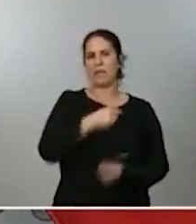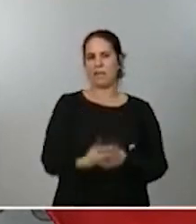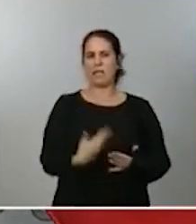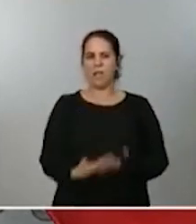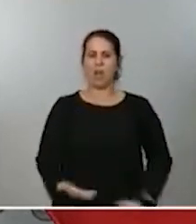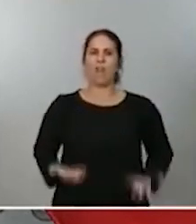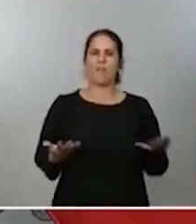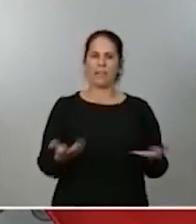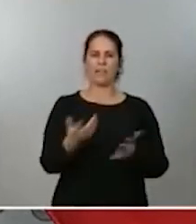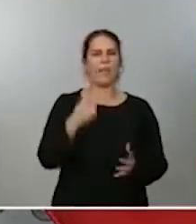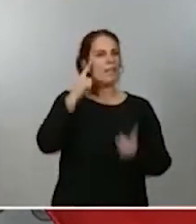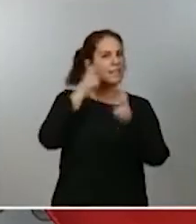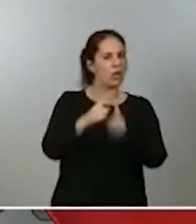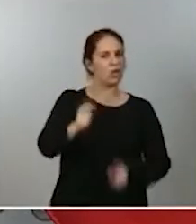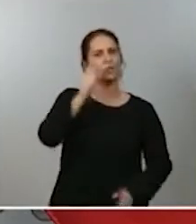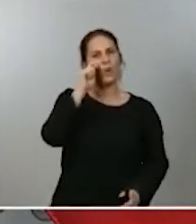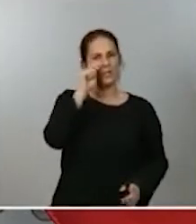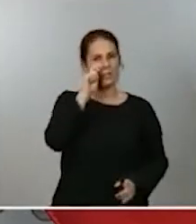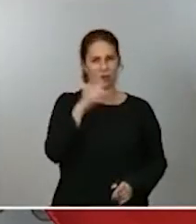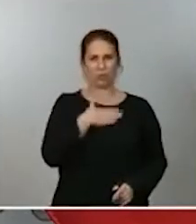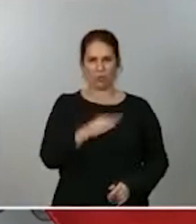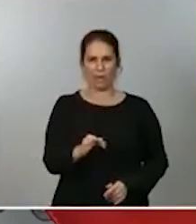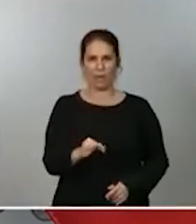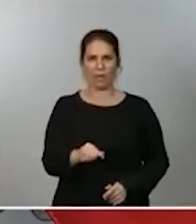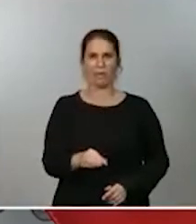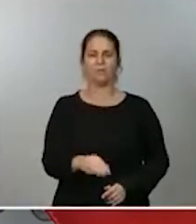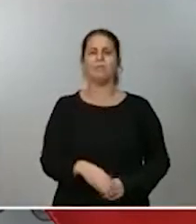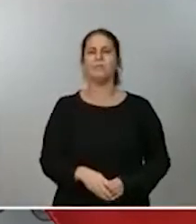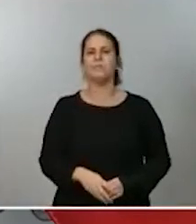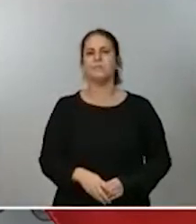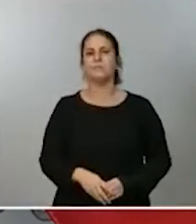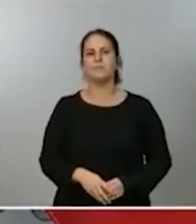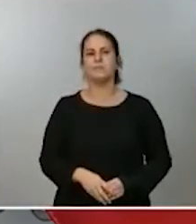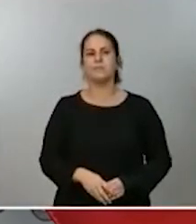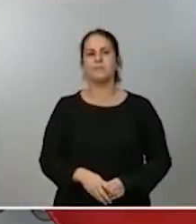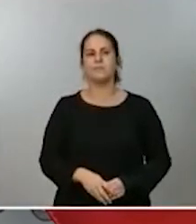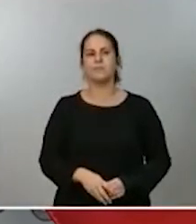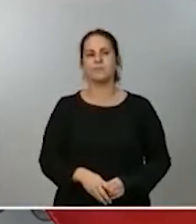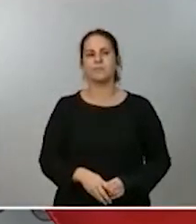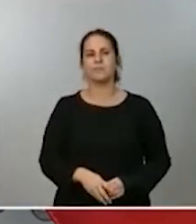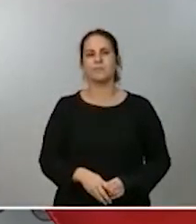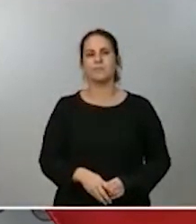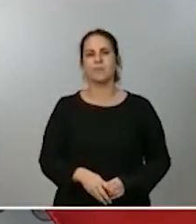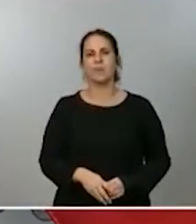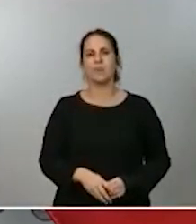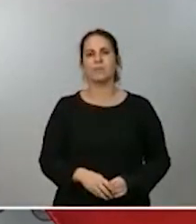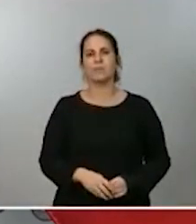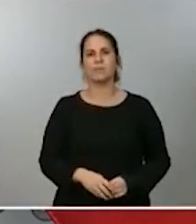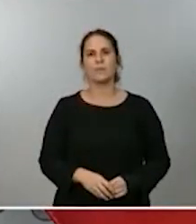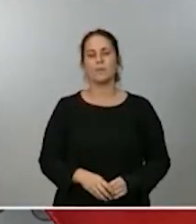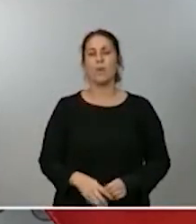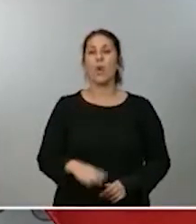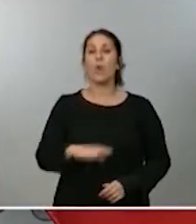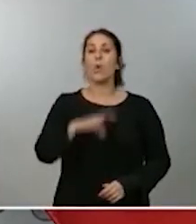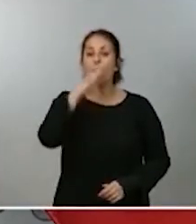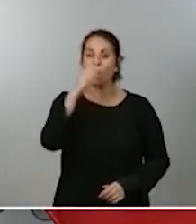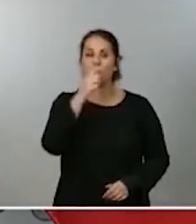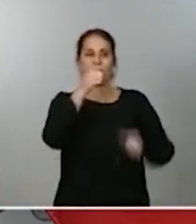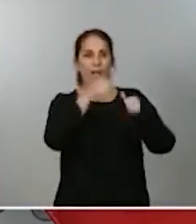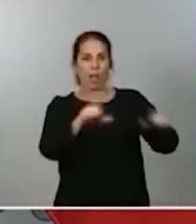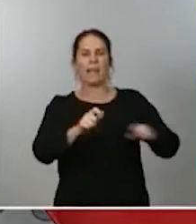turísticos favoreciendo al conjunto de los usuarios. Todo ello le confiere el carácter estratégico que es preceptivo.